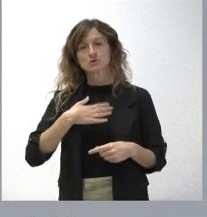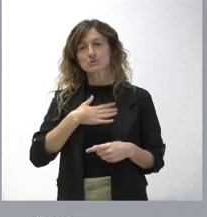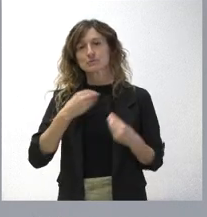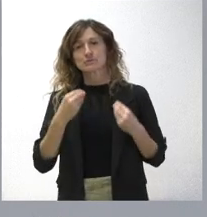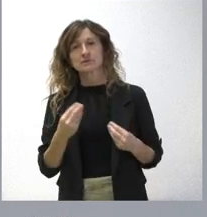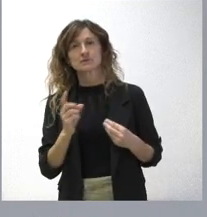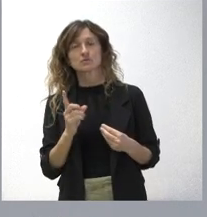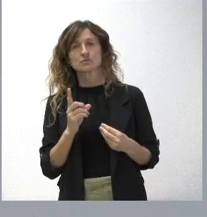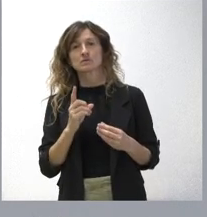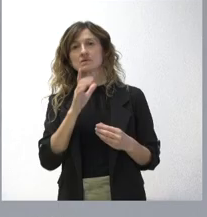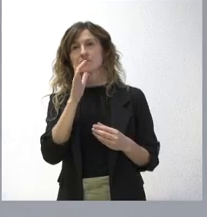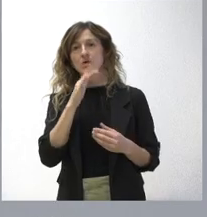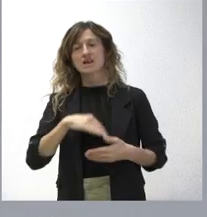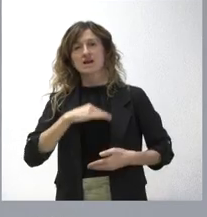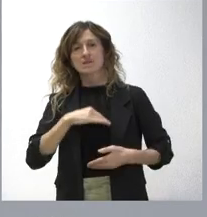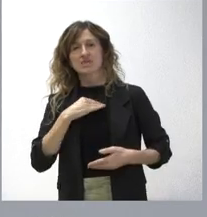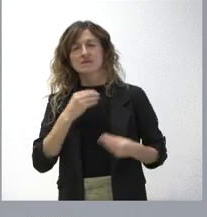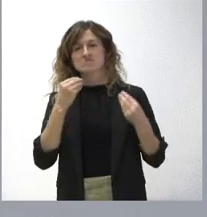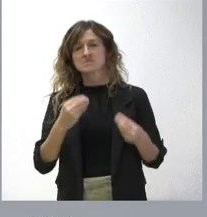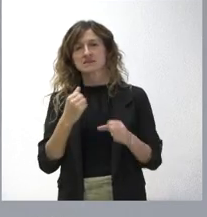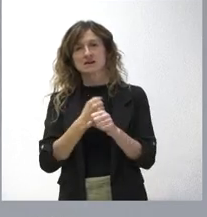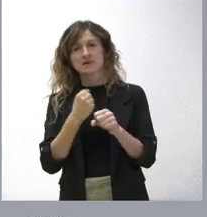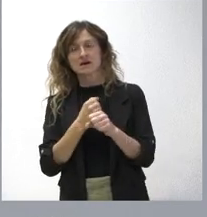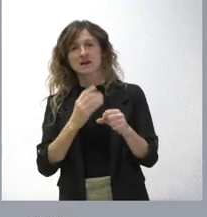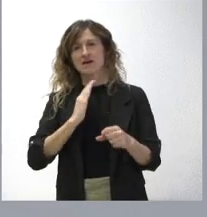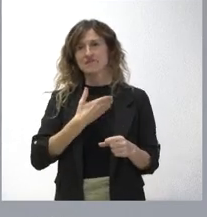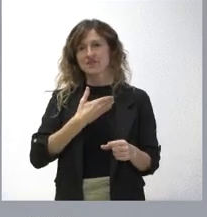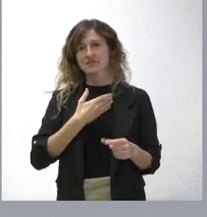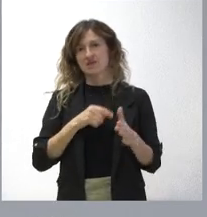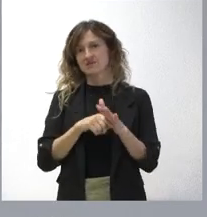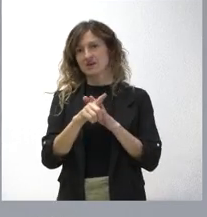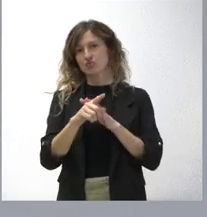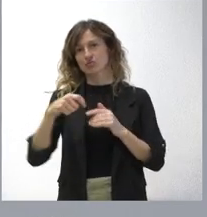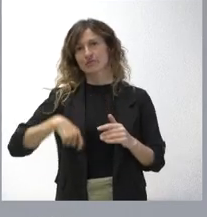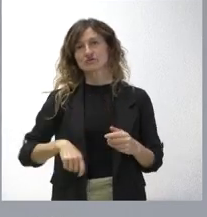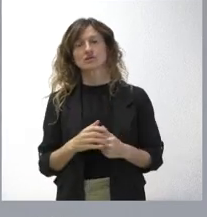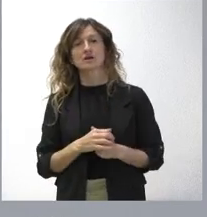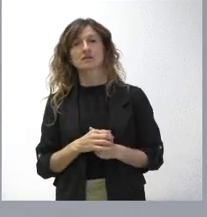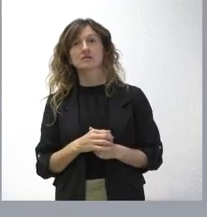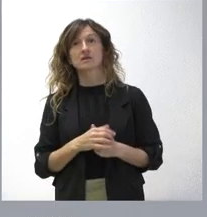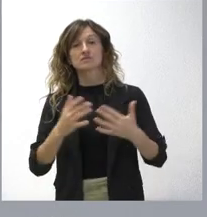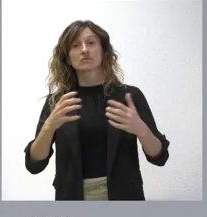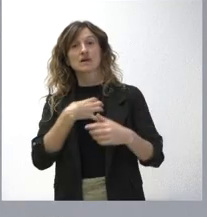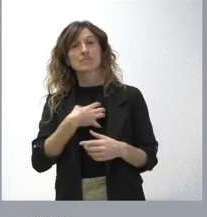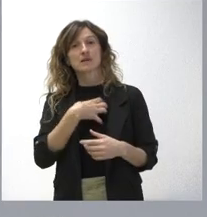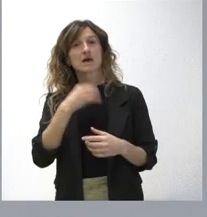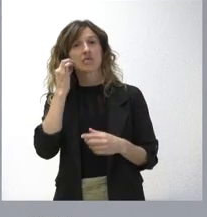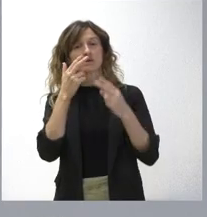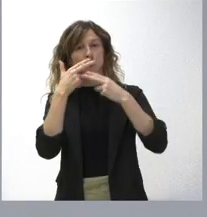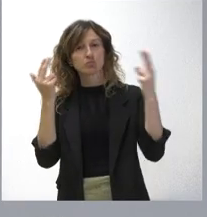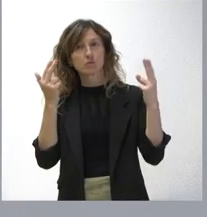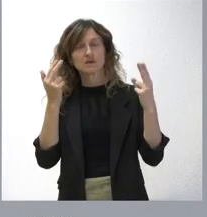que son bastante incapacitantes para su desempeño profesional. De tal manera que muchas empleadas públicas